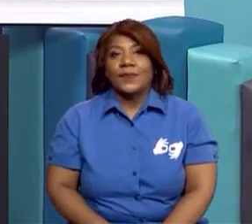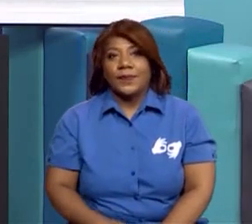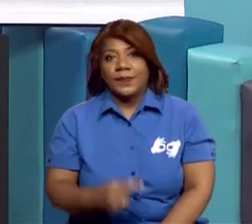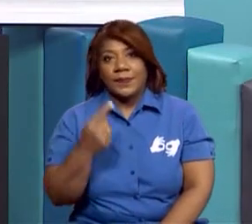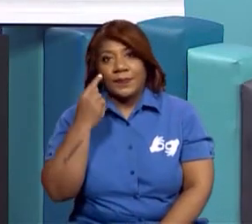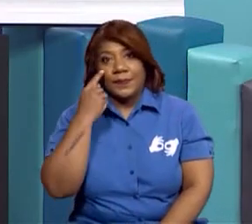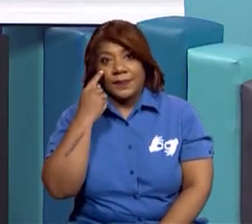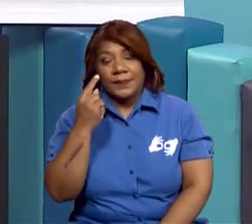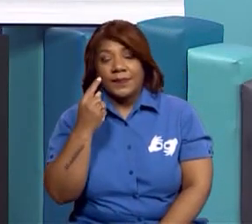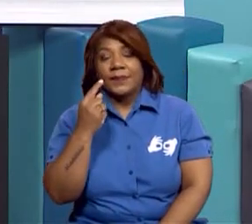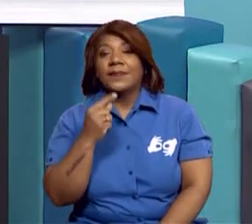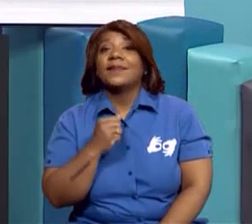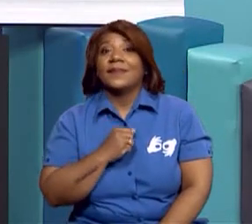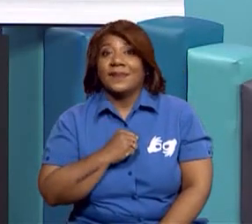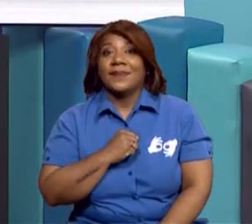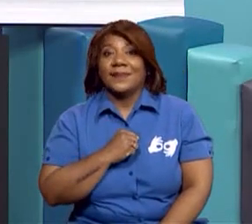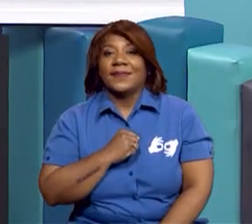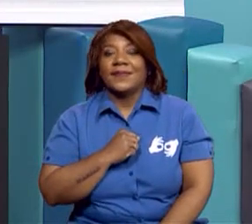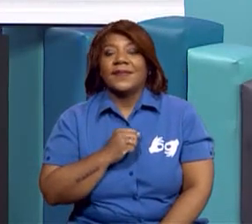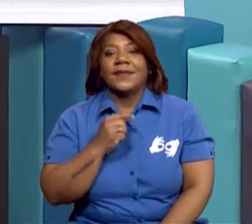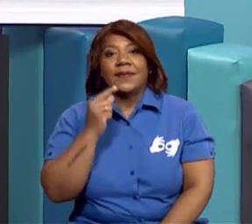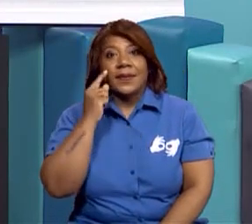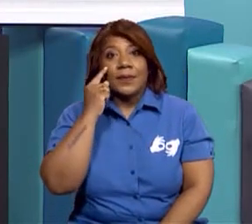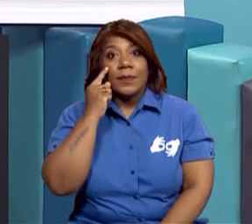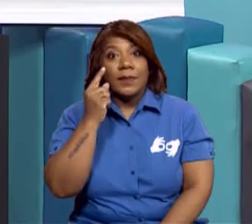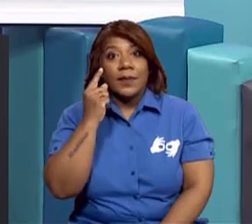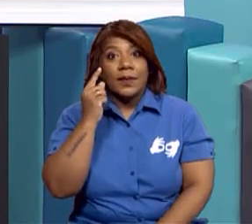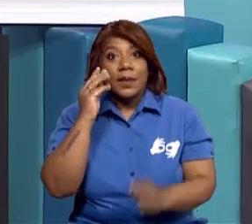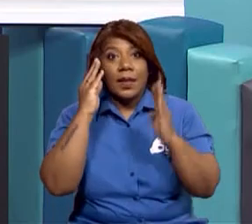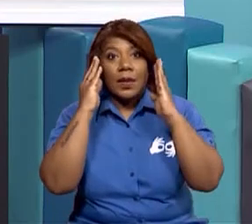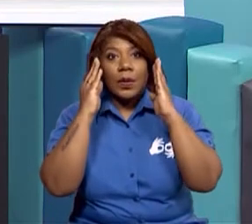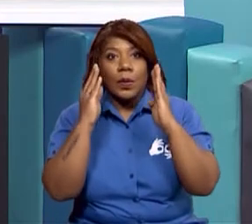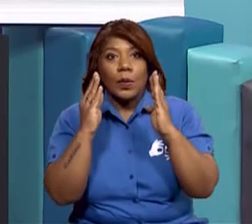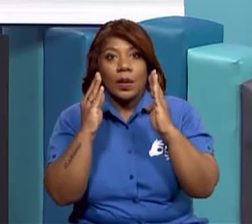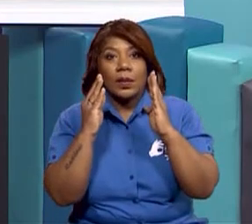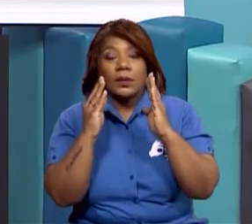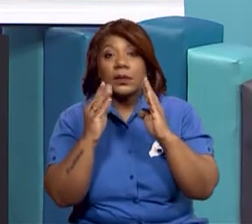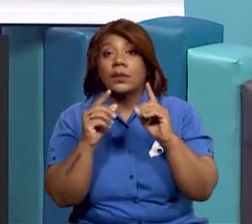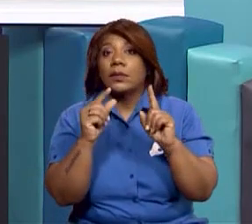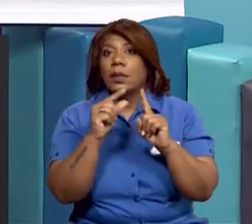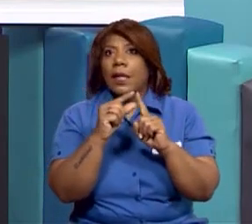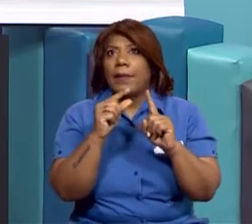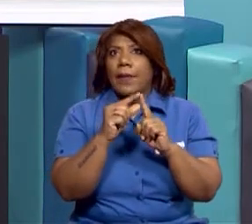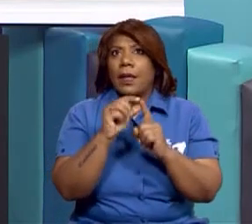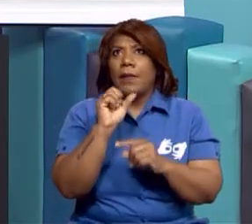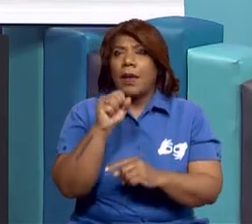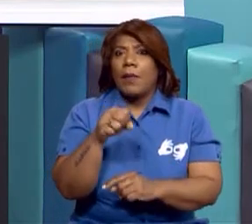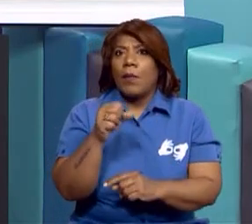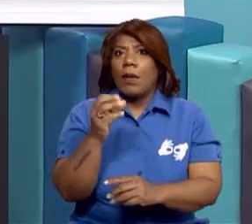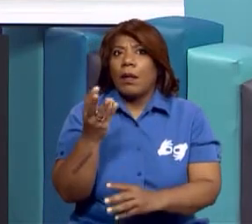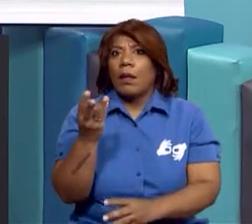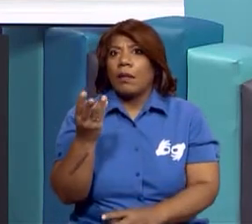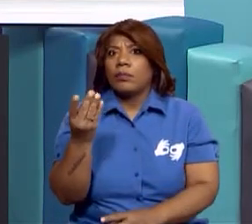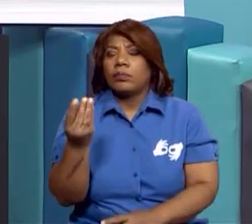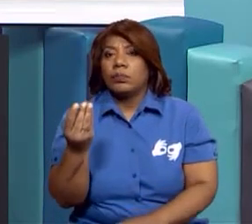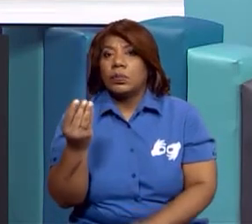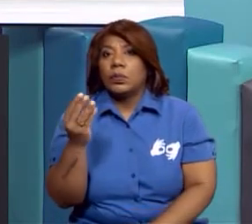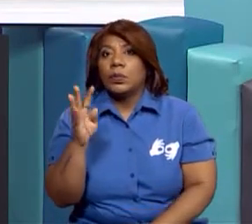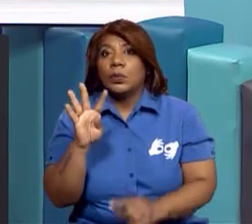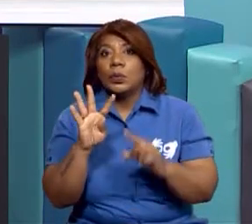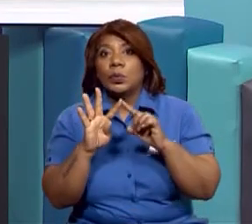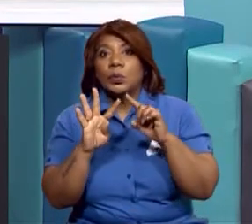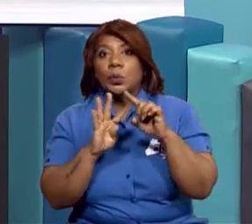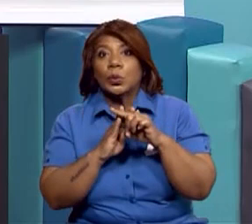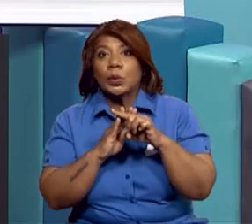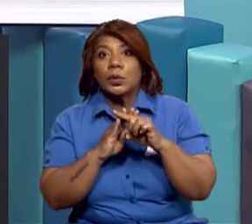que de esa forma corresponda, pero ojo, tienes que tener cuidado porque quizás hay palabras que puedan tener también cuatro letras.